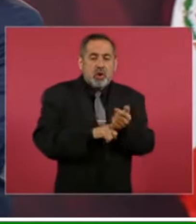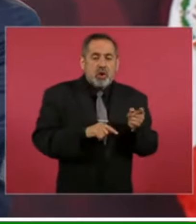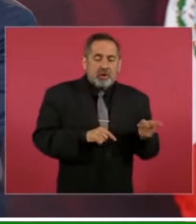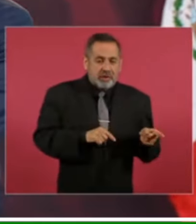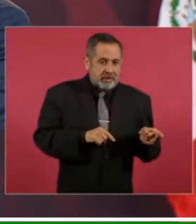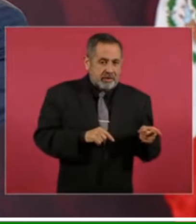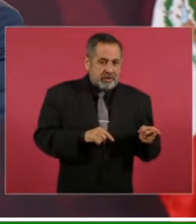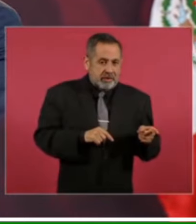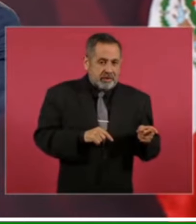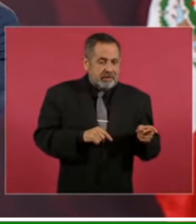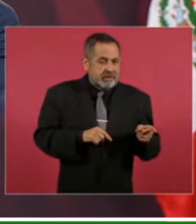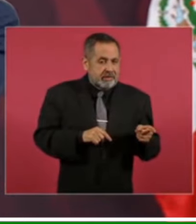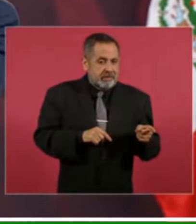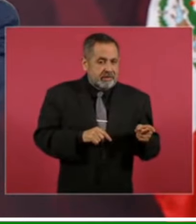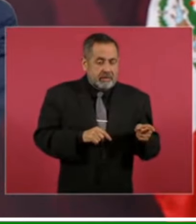para